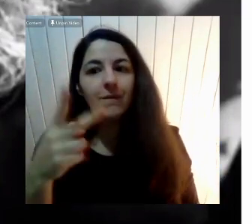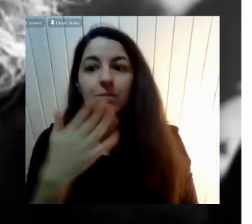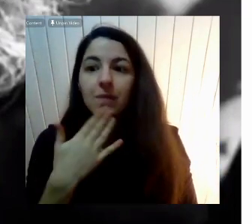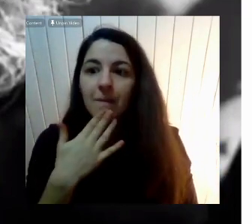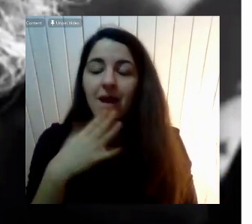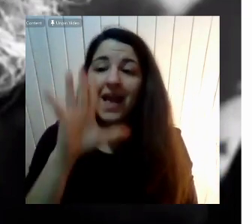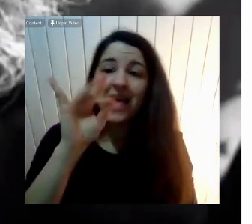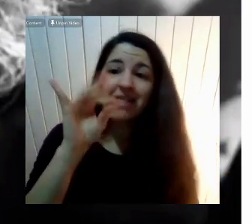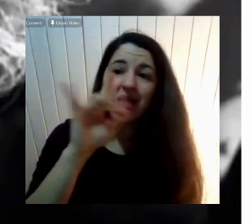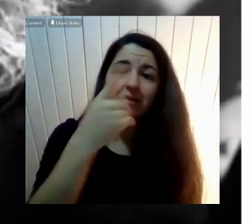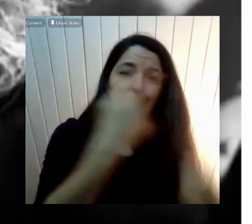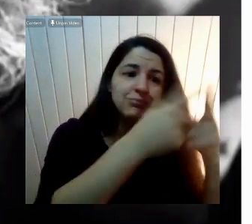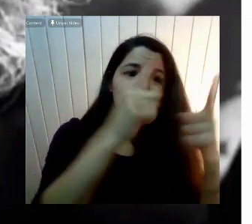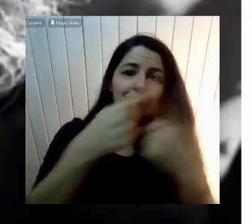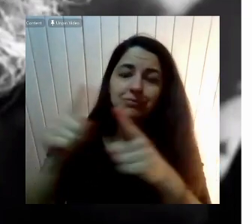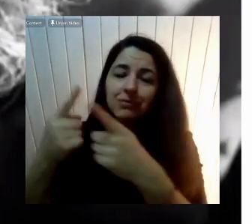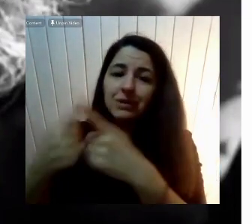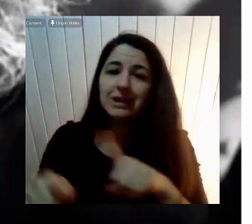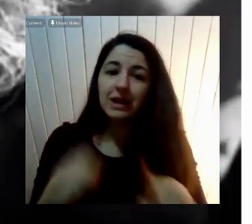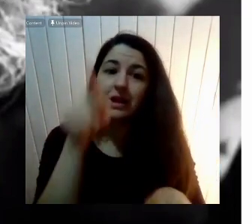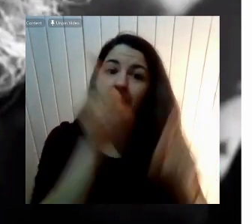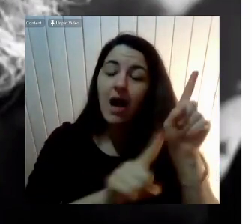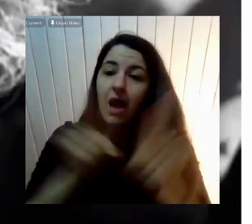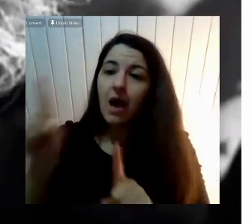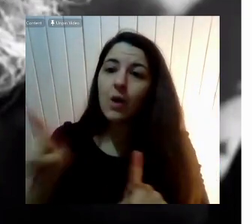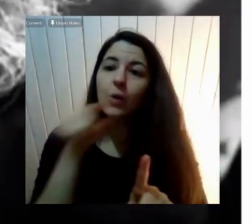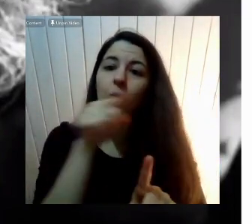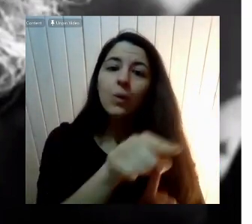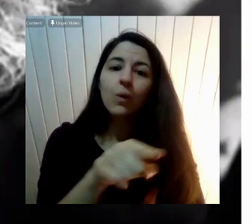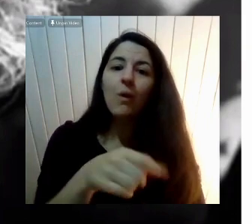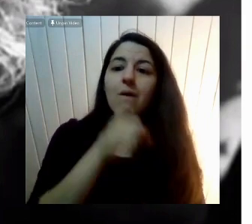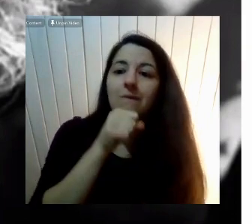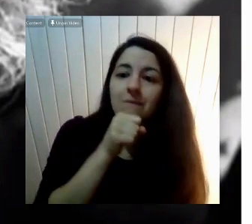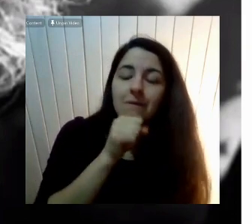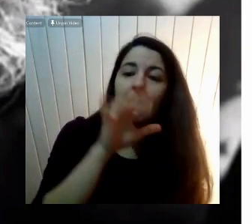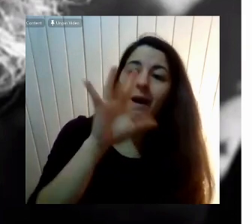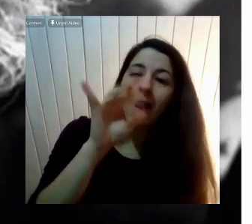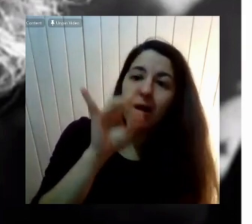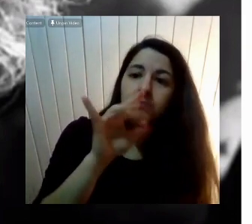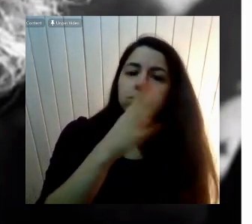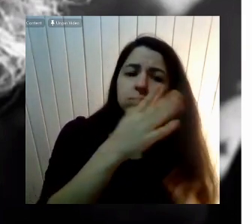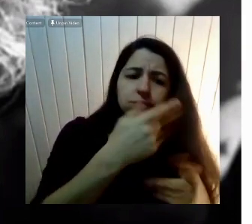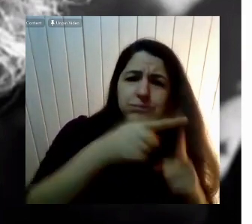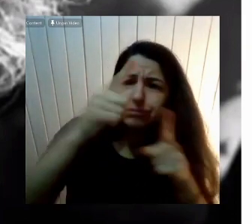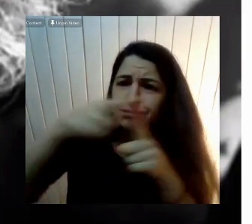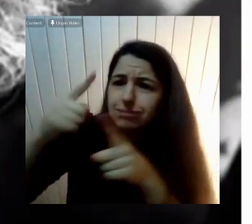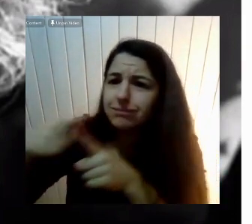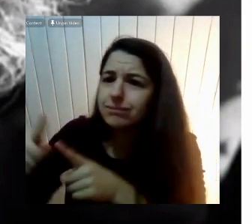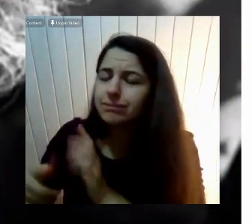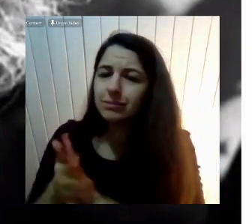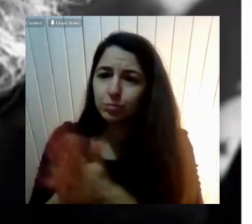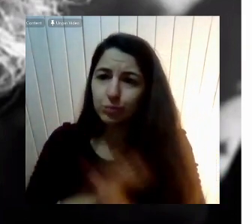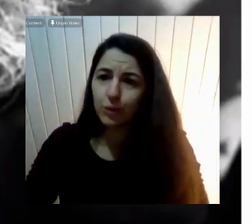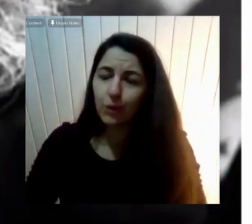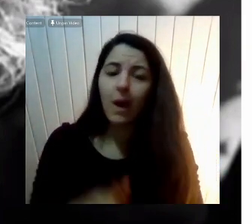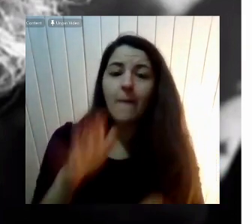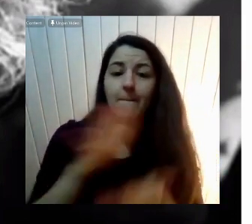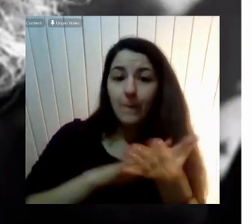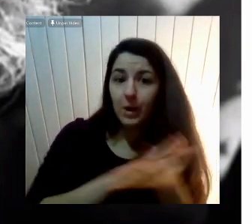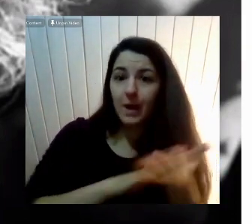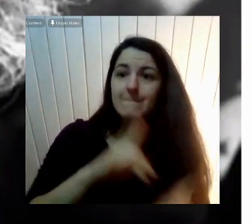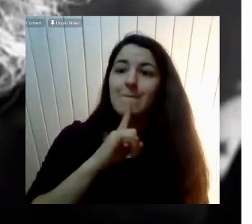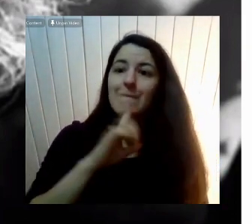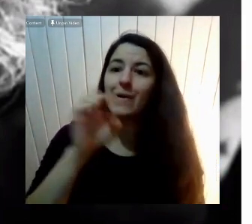de las De las Performas De las tesis Que fue Las tesis senior Donde las feministas De todas las edades Se reunieron Se juntaron Este